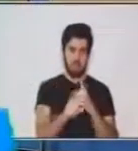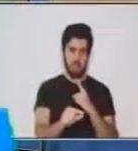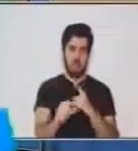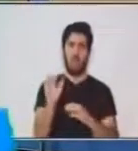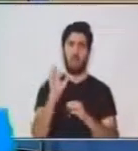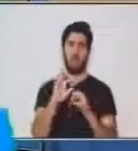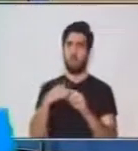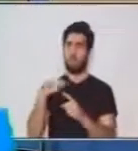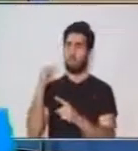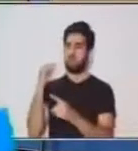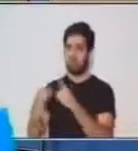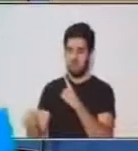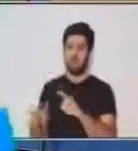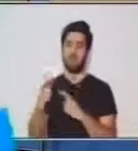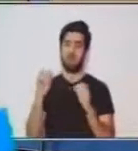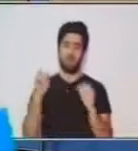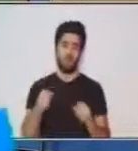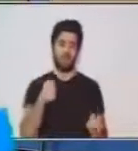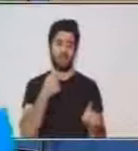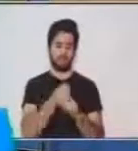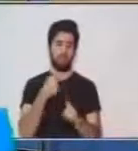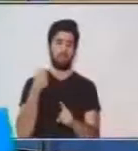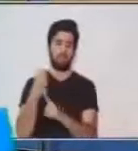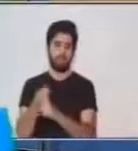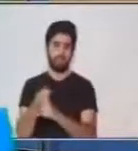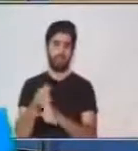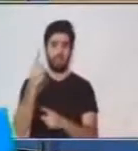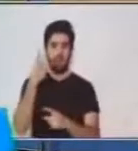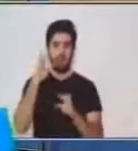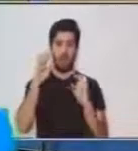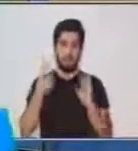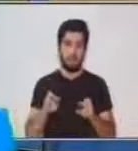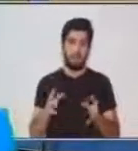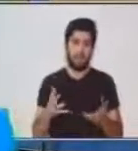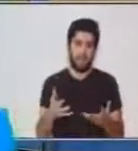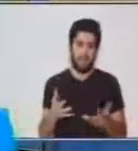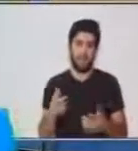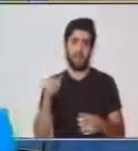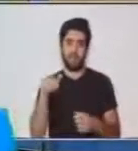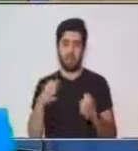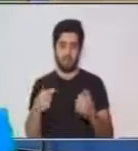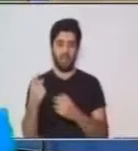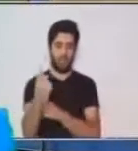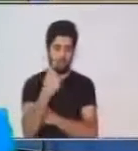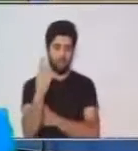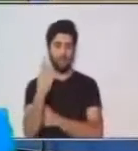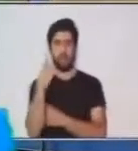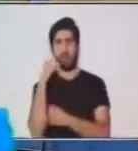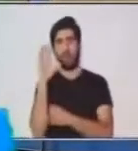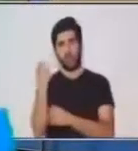levantar mucho mi voz y eso puede resultar ofensivo para una persona. Entonces, eso es algo muy importante a tomar.